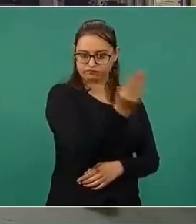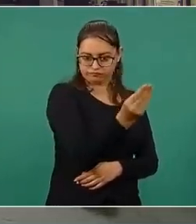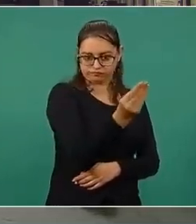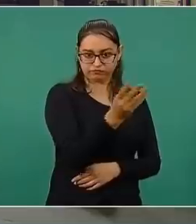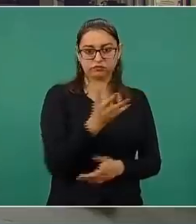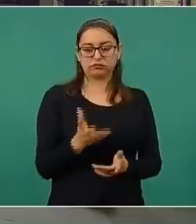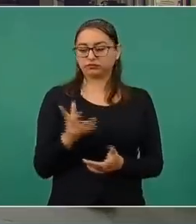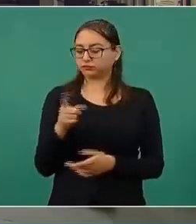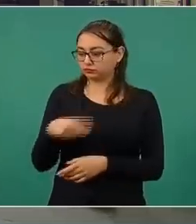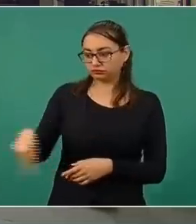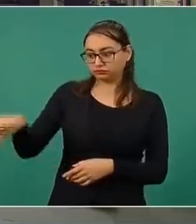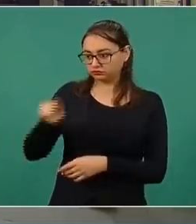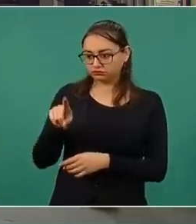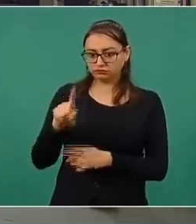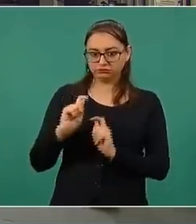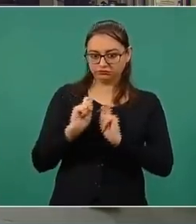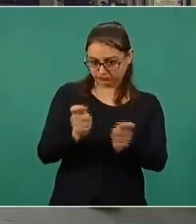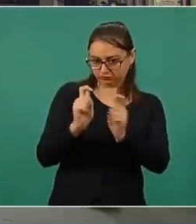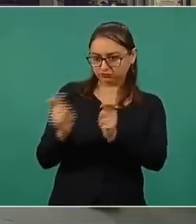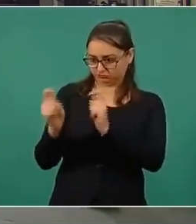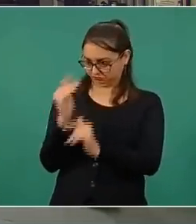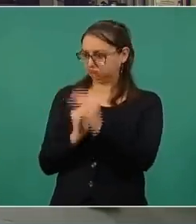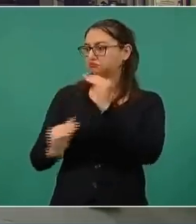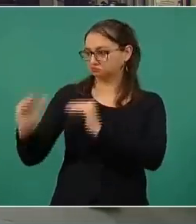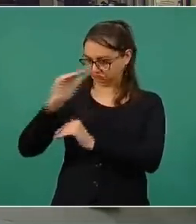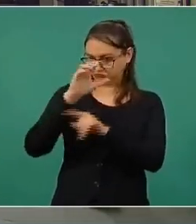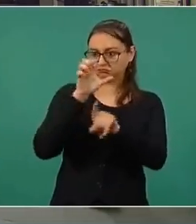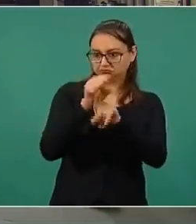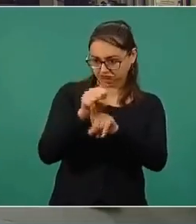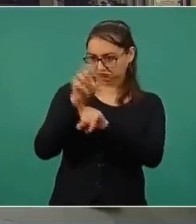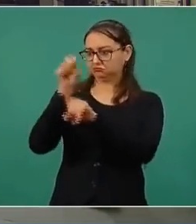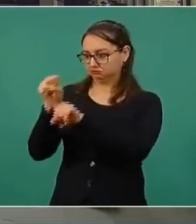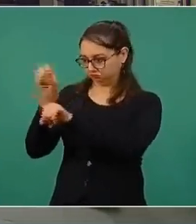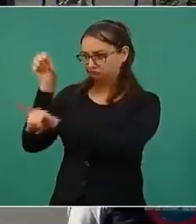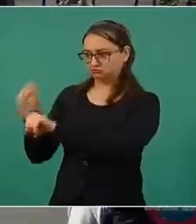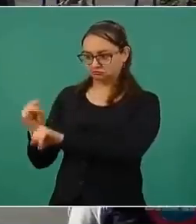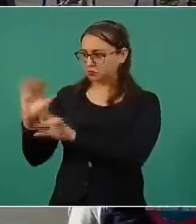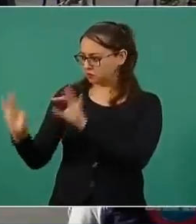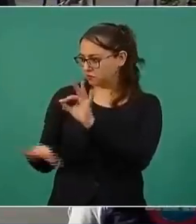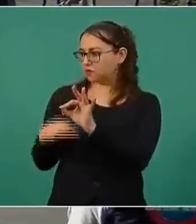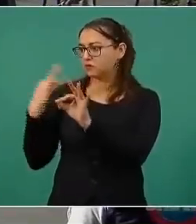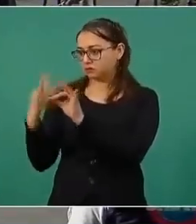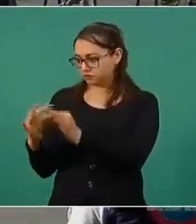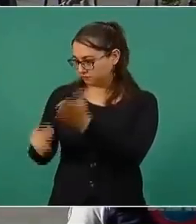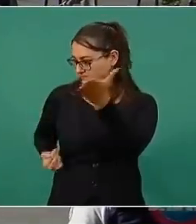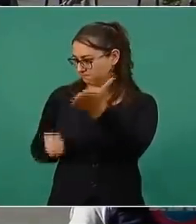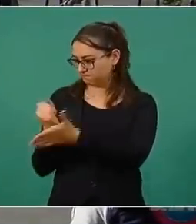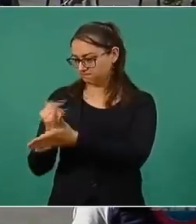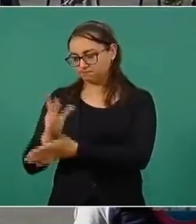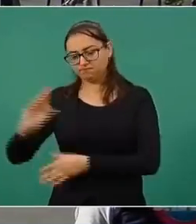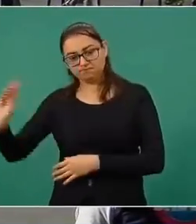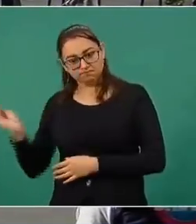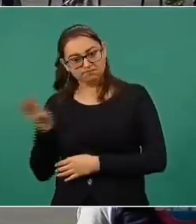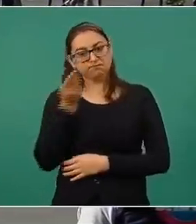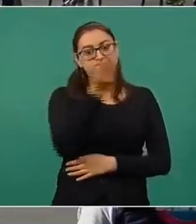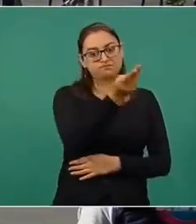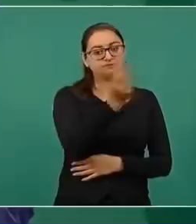se decide quiénes van a ascender y en